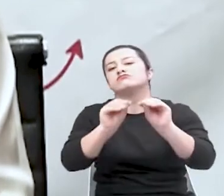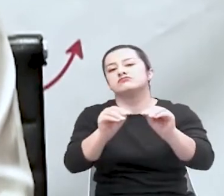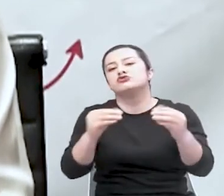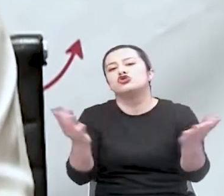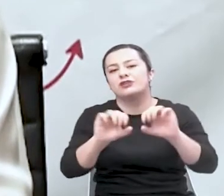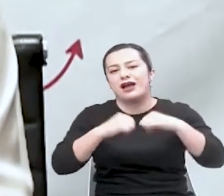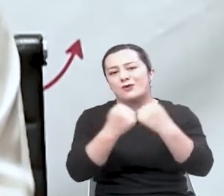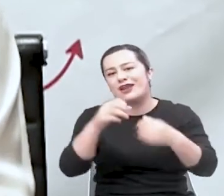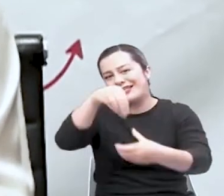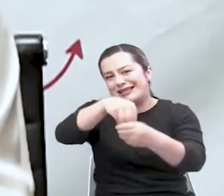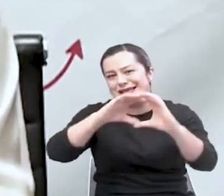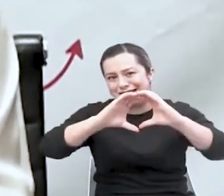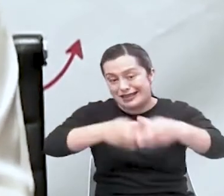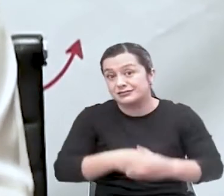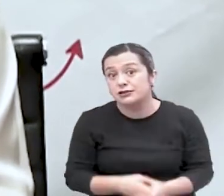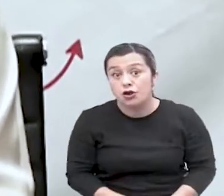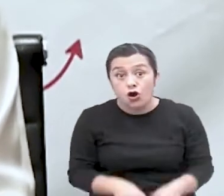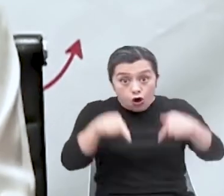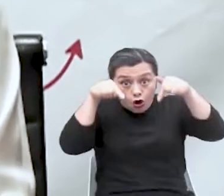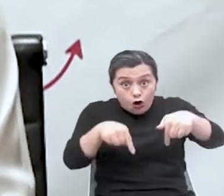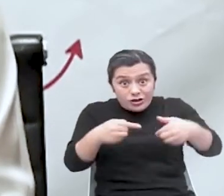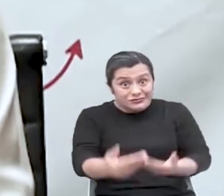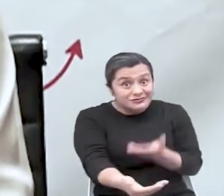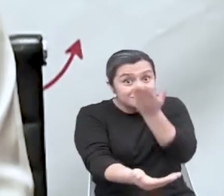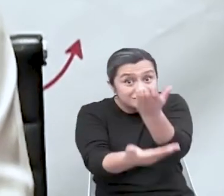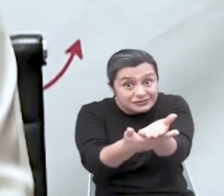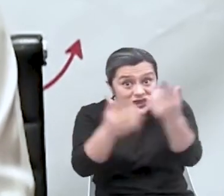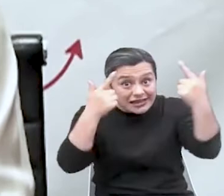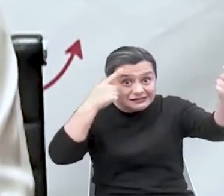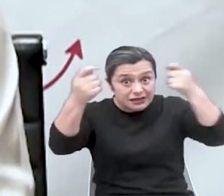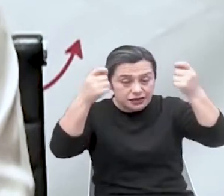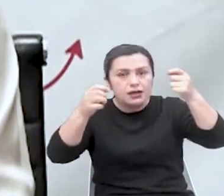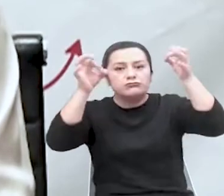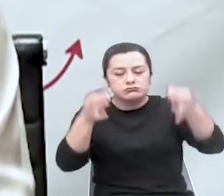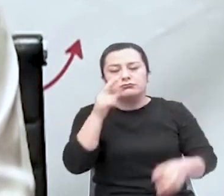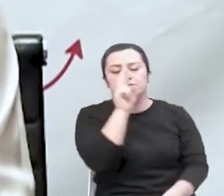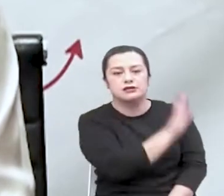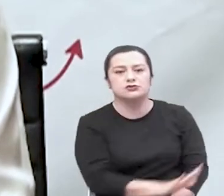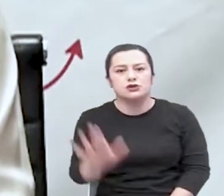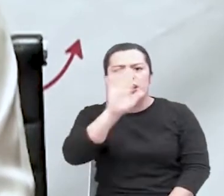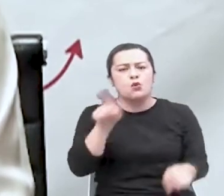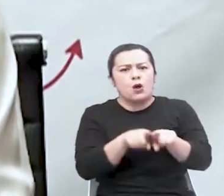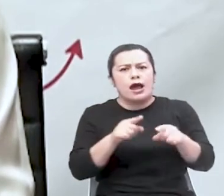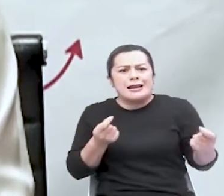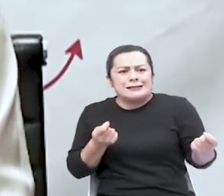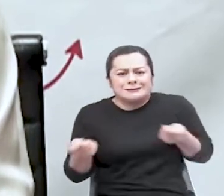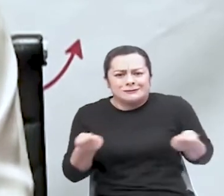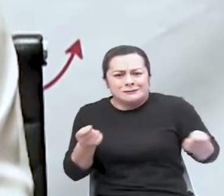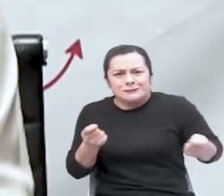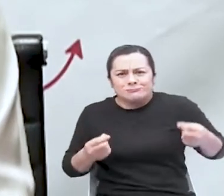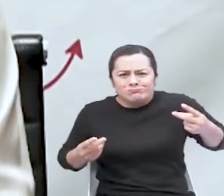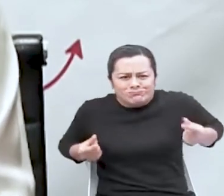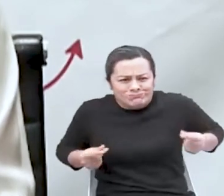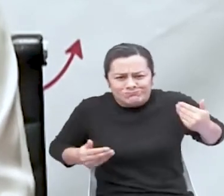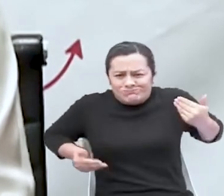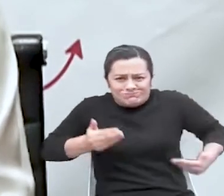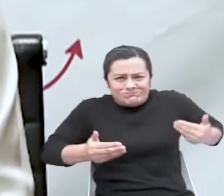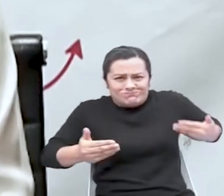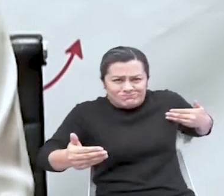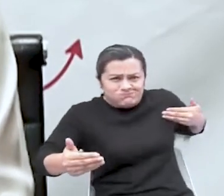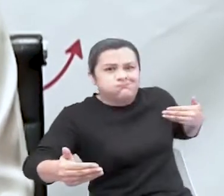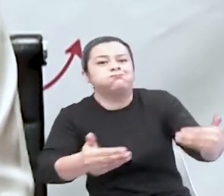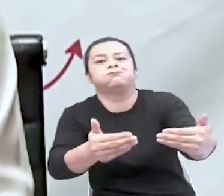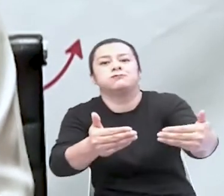de clase. Hoy podemos asegurar que Colombia tiene una estrategia de aceleración y cierre de brechas de nivel internacional